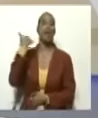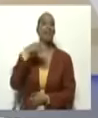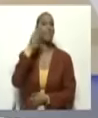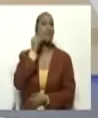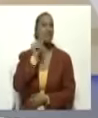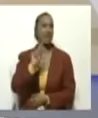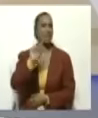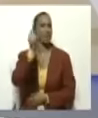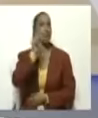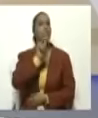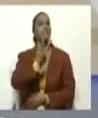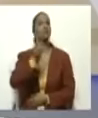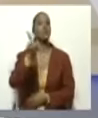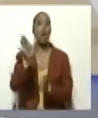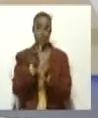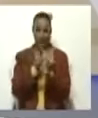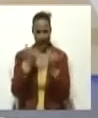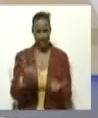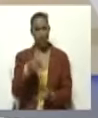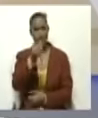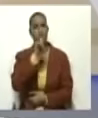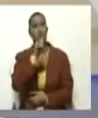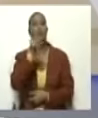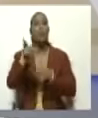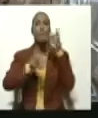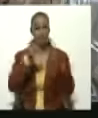A esta hora hay información política importante, vamos a verla.